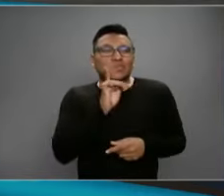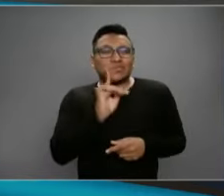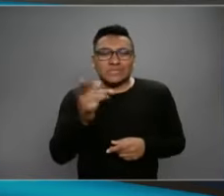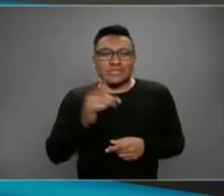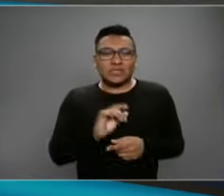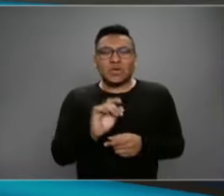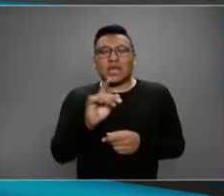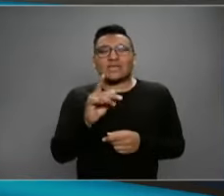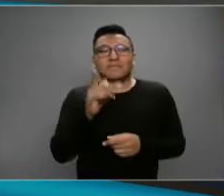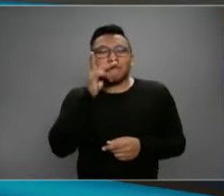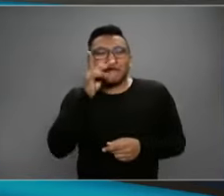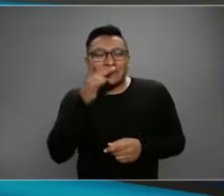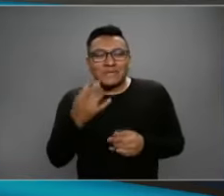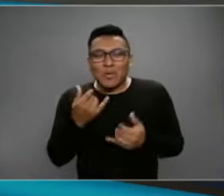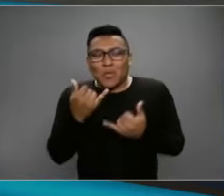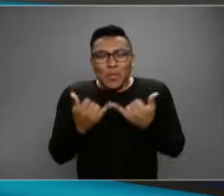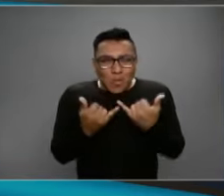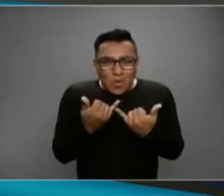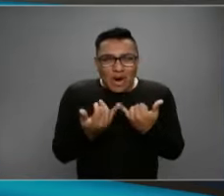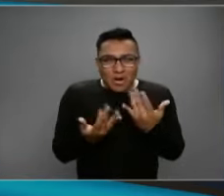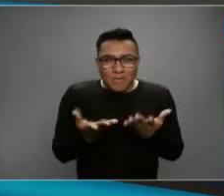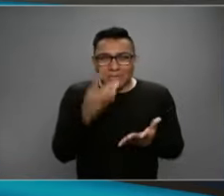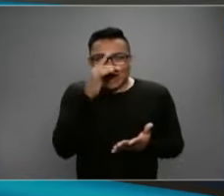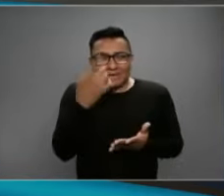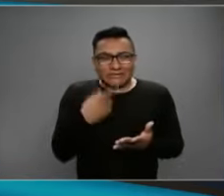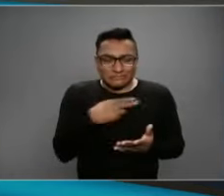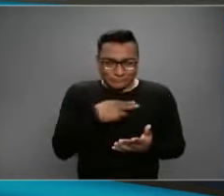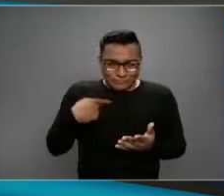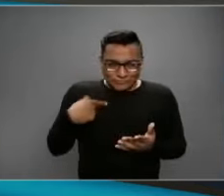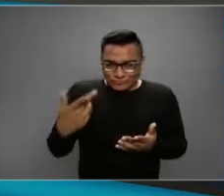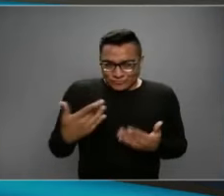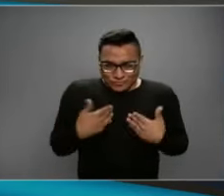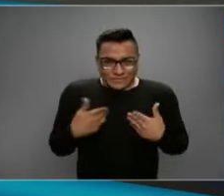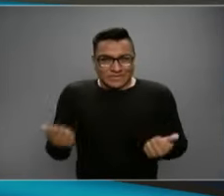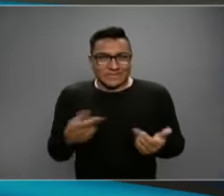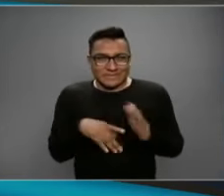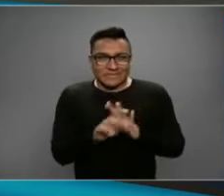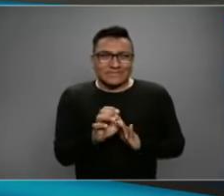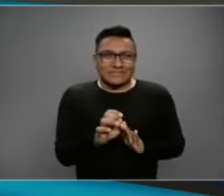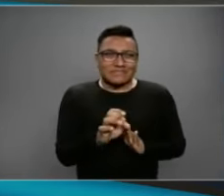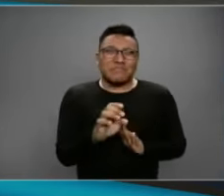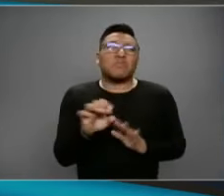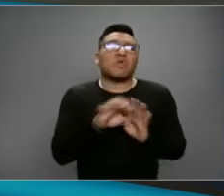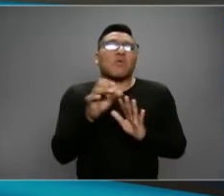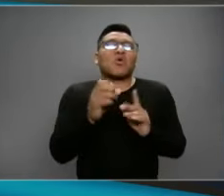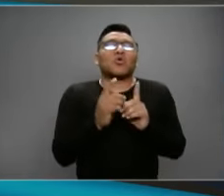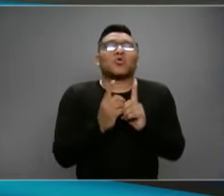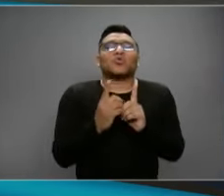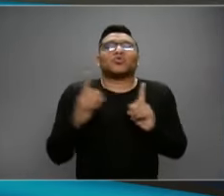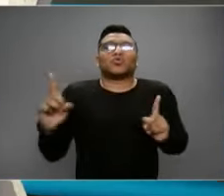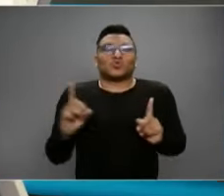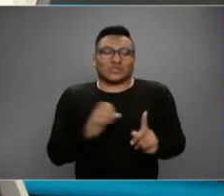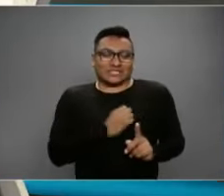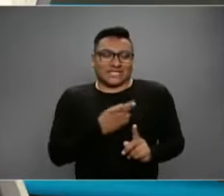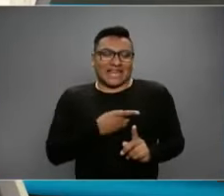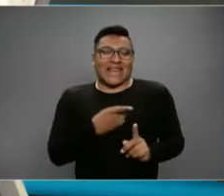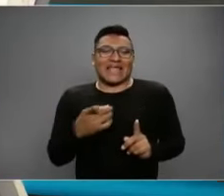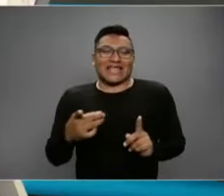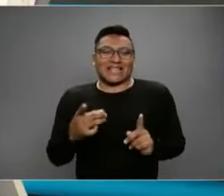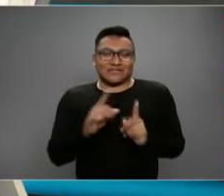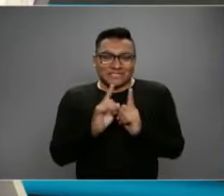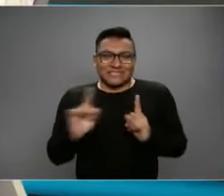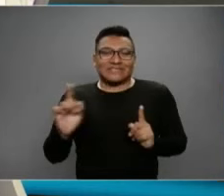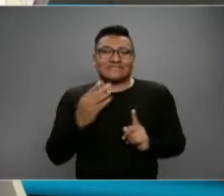de palabras de cómo nosotros, cómo como personas debemos mantener esa Susana Distancia. Ahorita en este momento la estamos